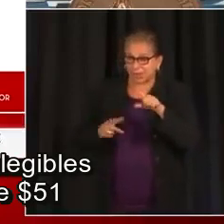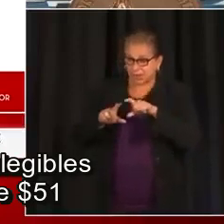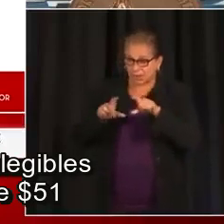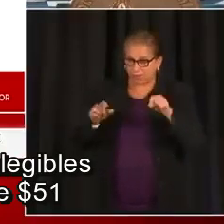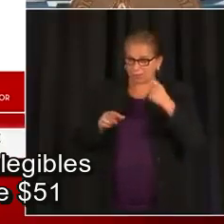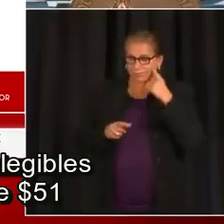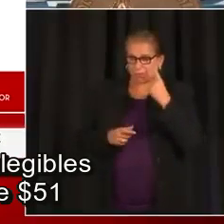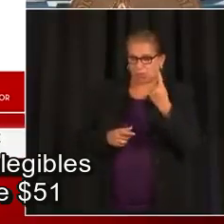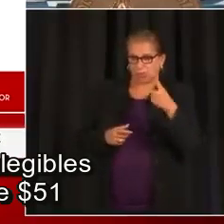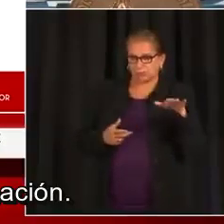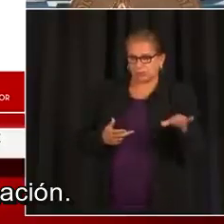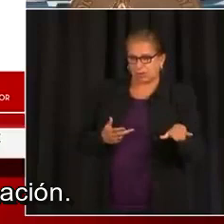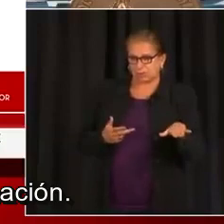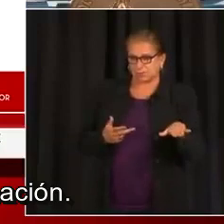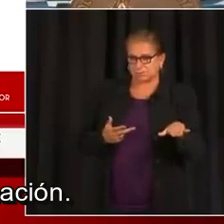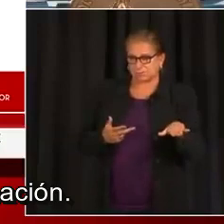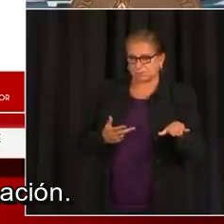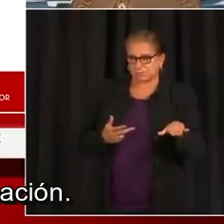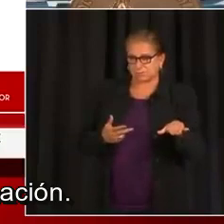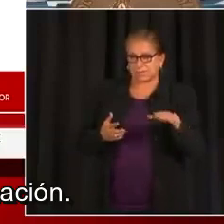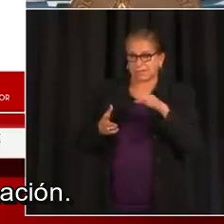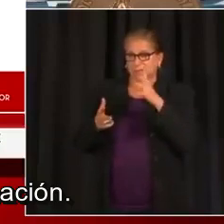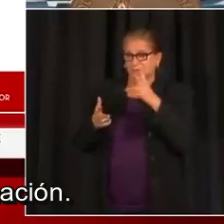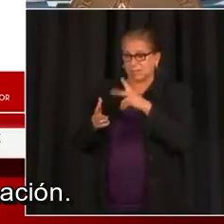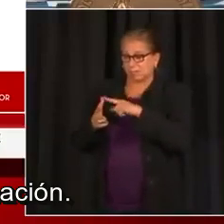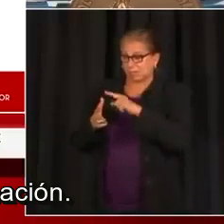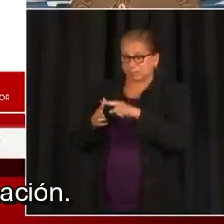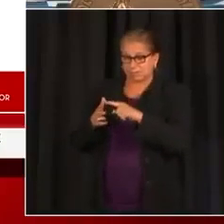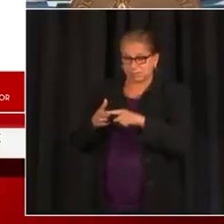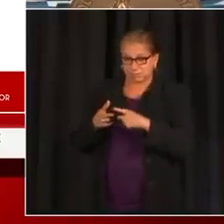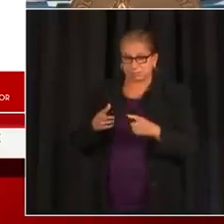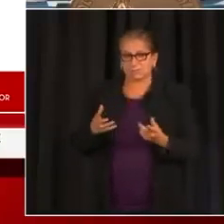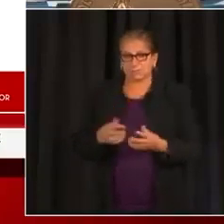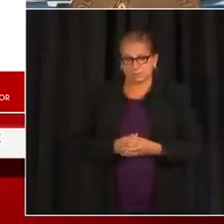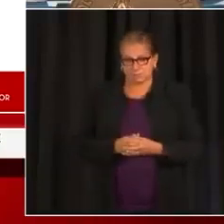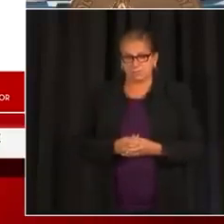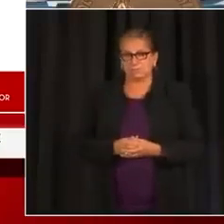Visa de 51 dólares por niño en uno de estos sitios de vacunación.